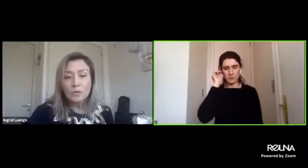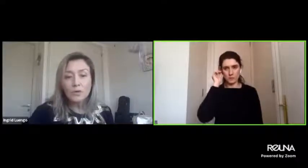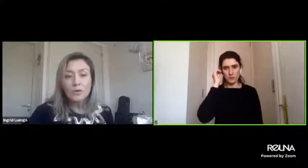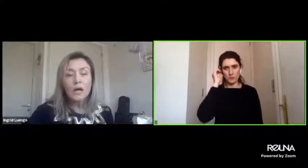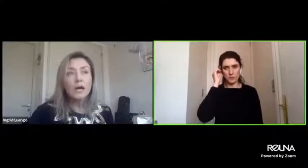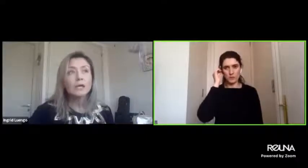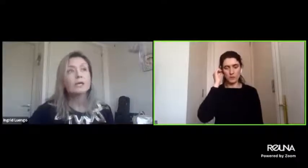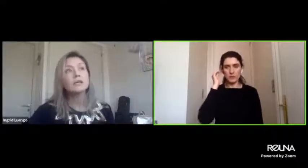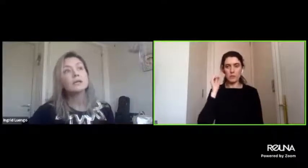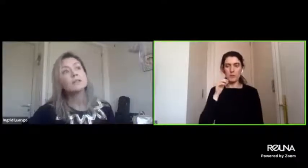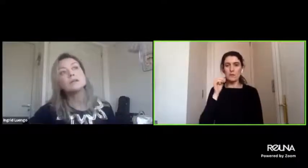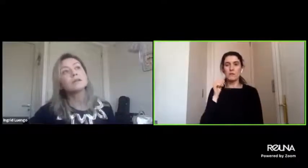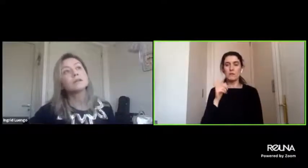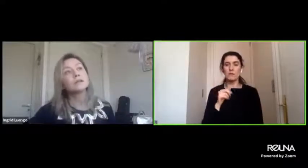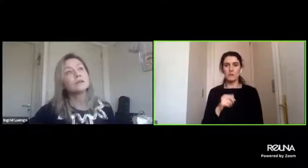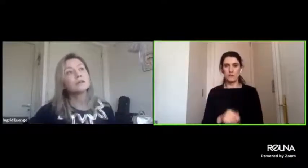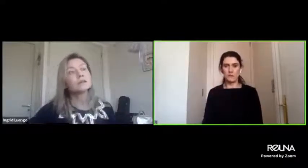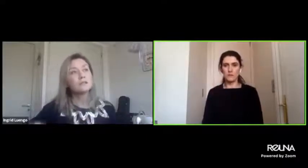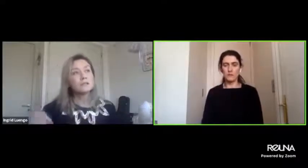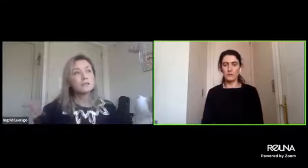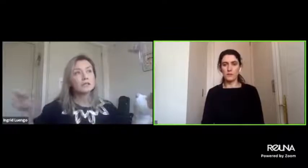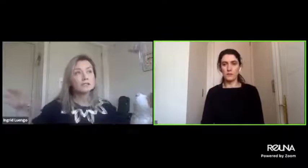acudimos a que este